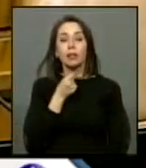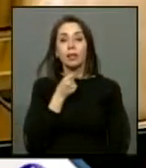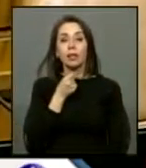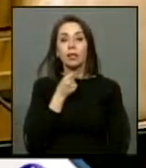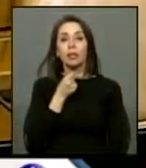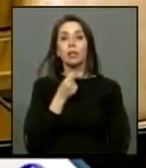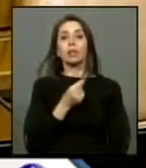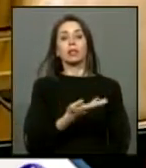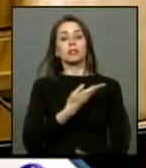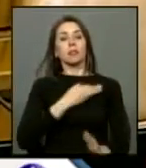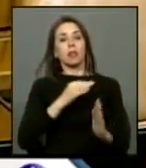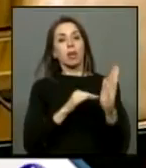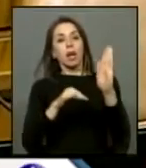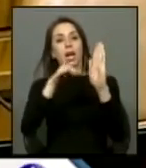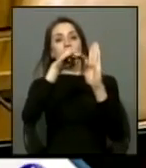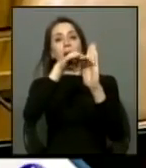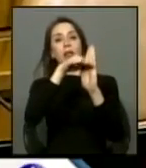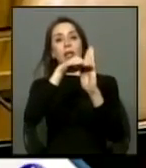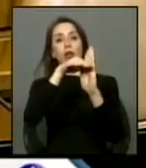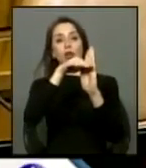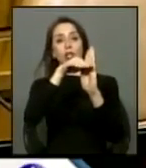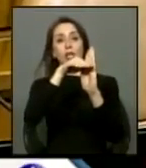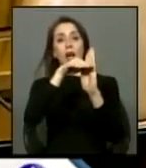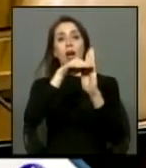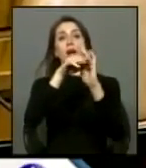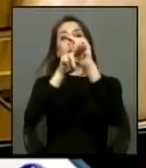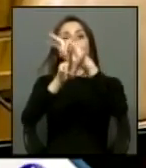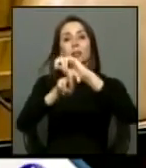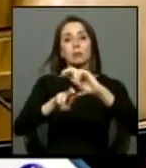una categoría que tiene que investigarse